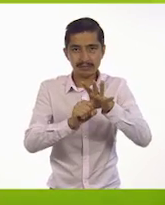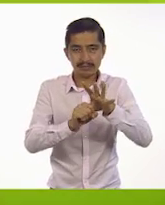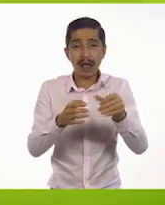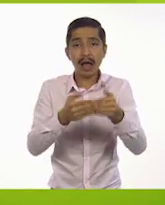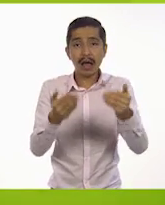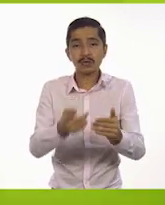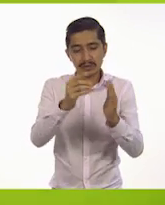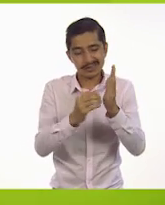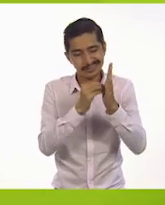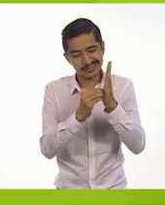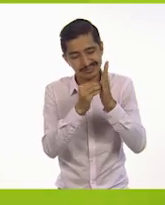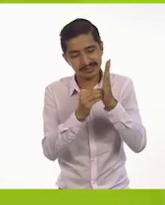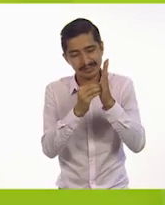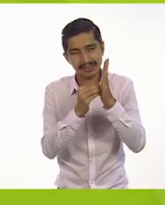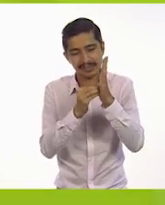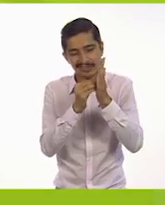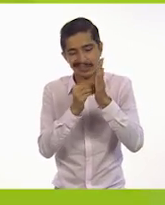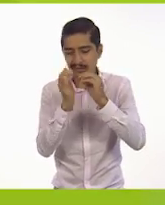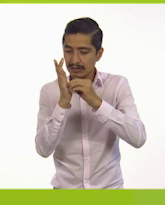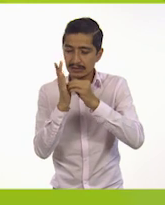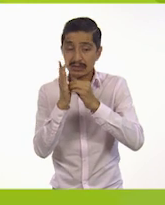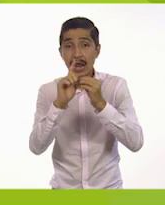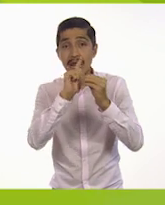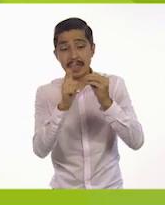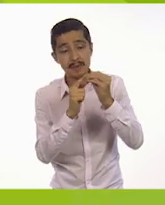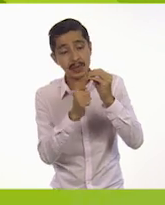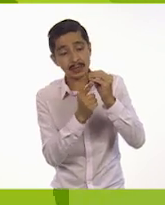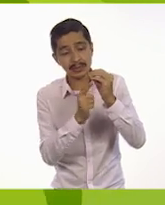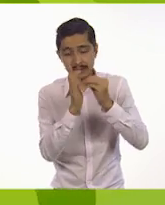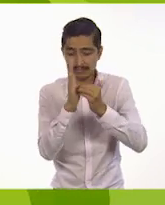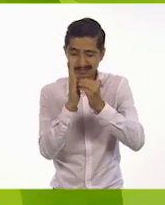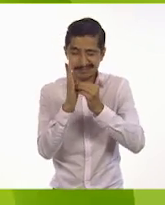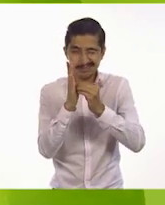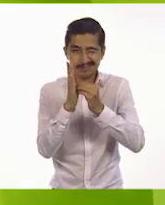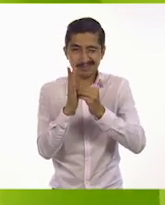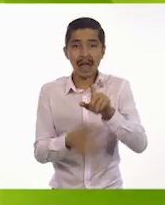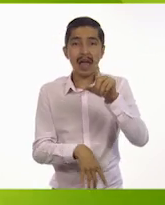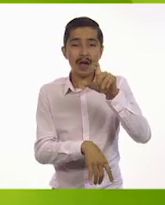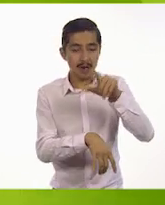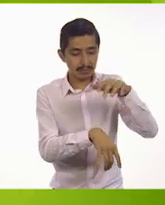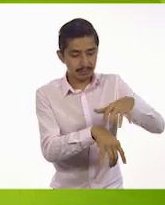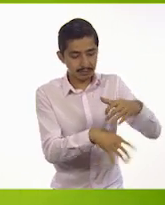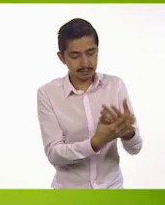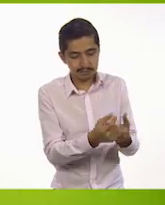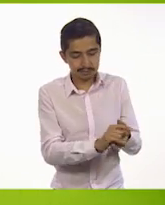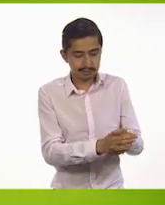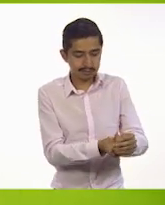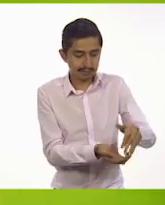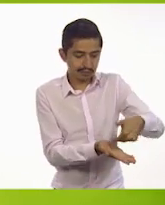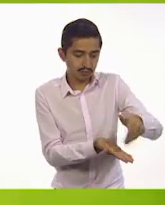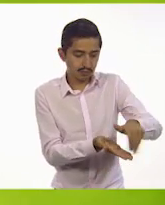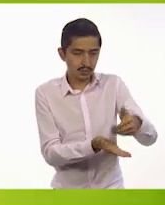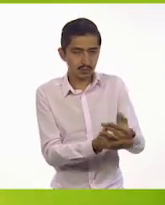como que rasguñas la palma de tus manos para lavar tus uñas. Enjuaga tus manos con agua.